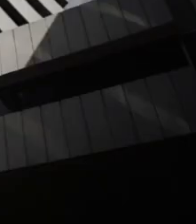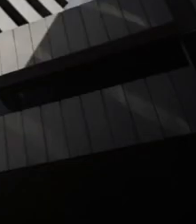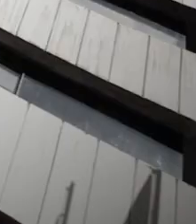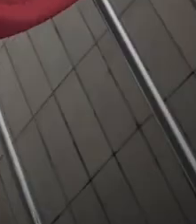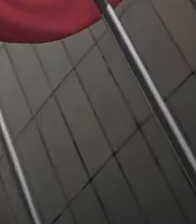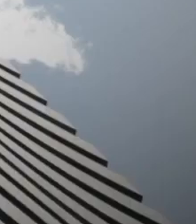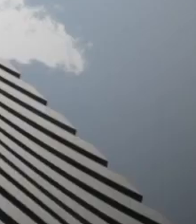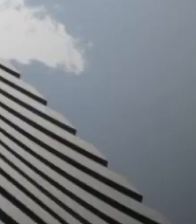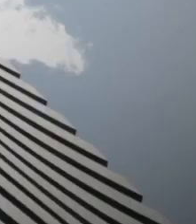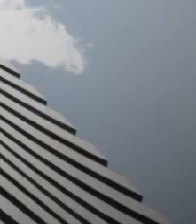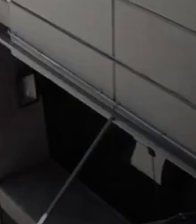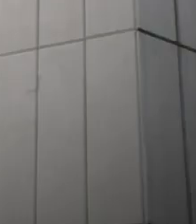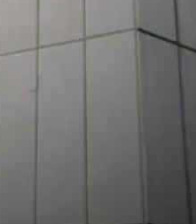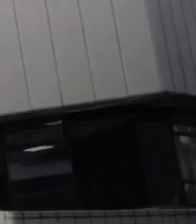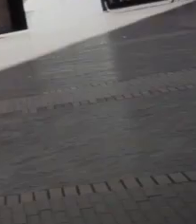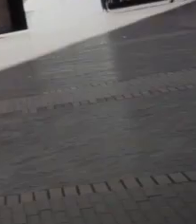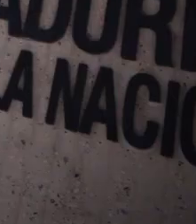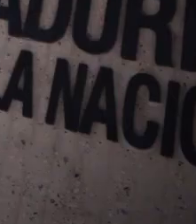conductas.